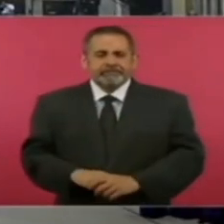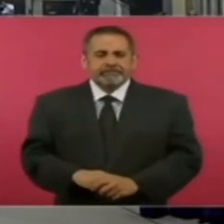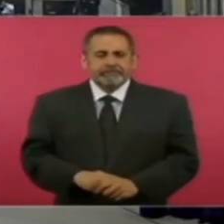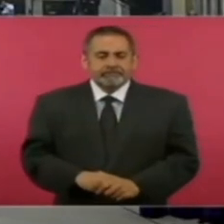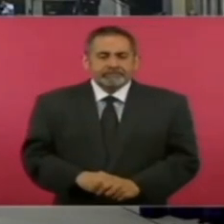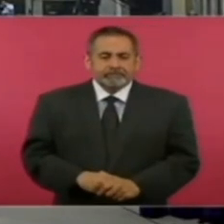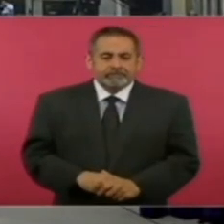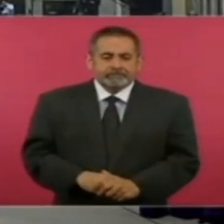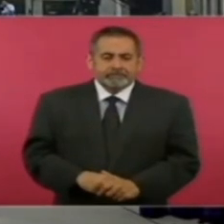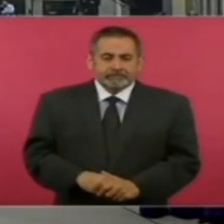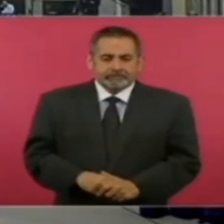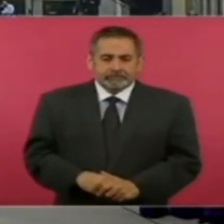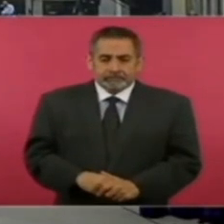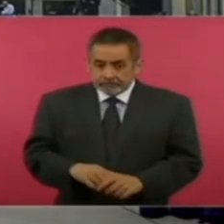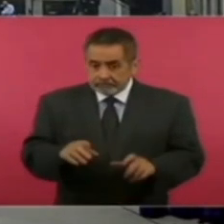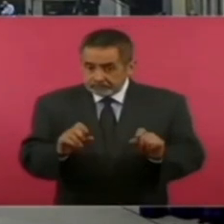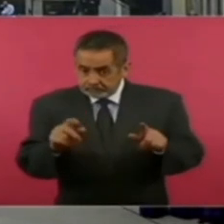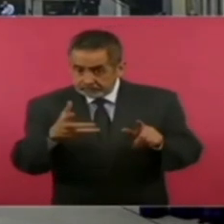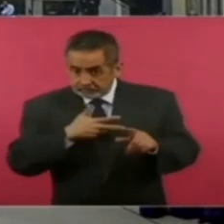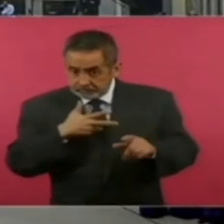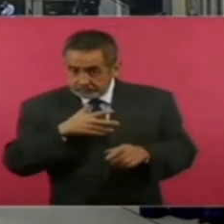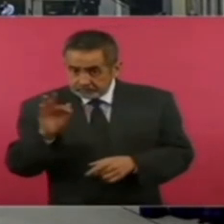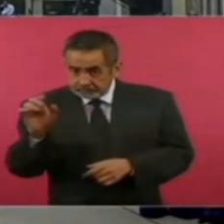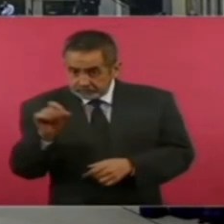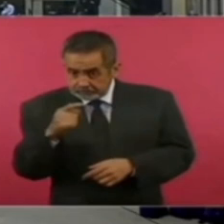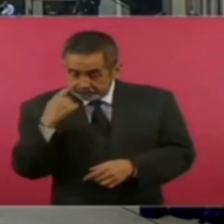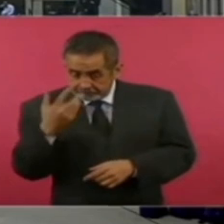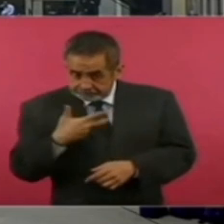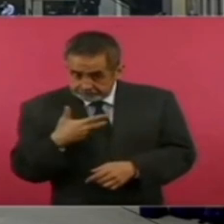se destrabó lo de Fox si